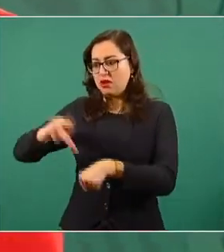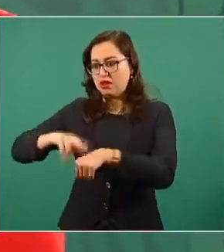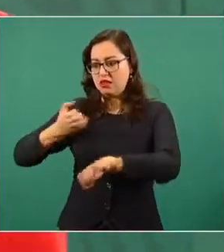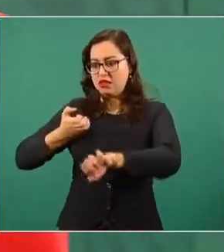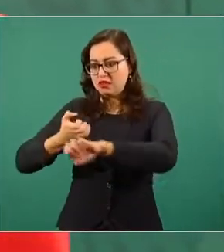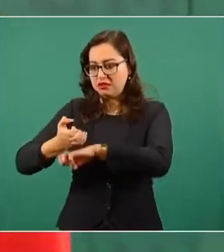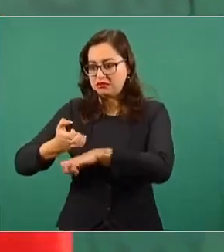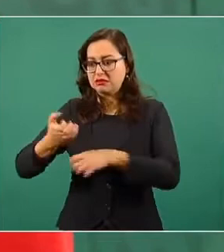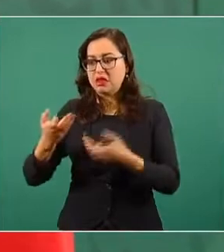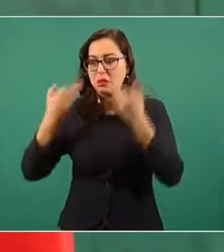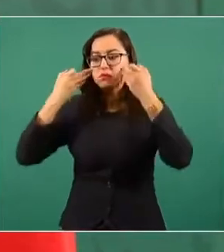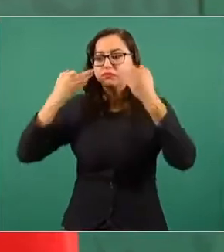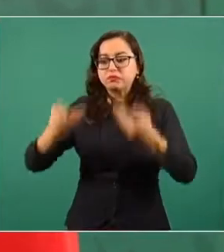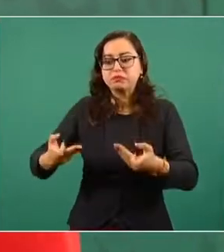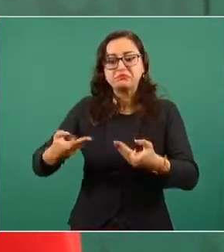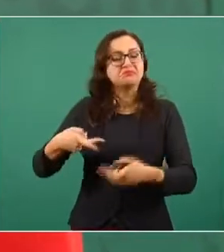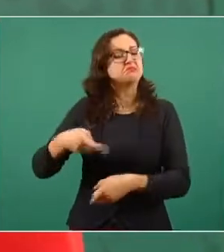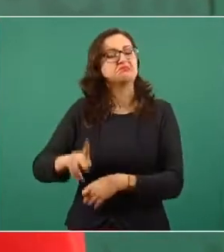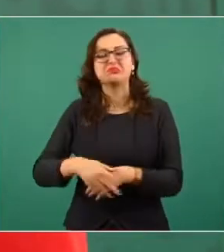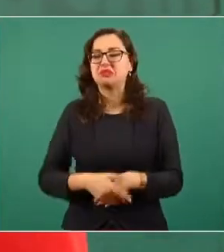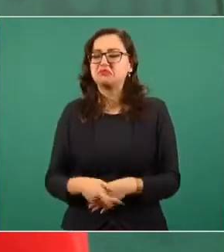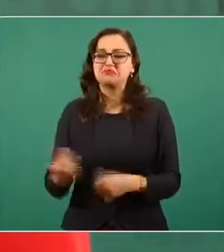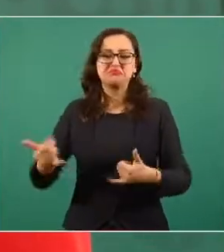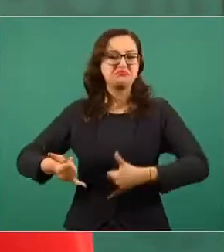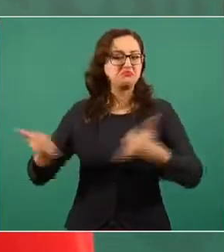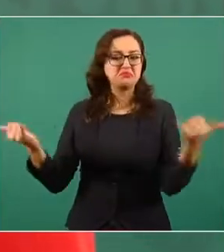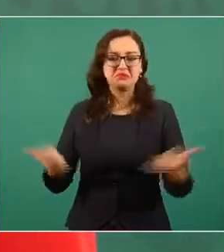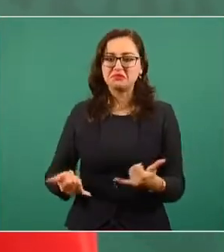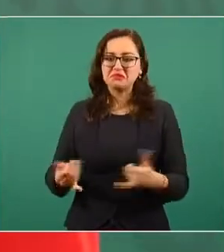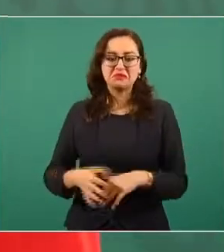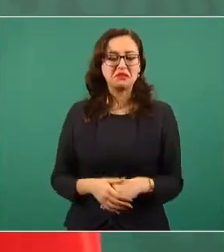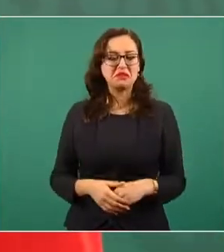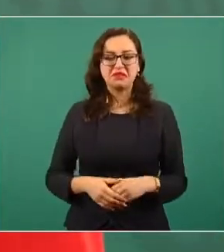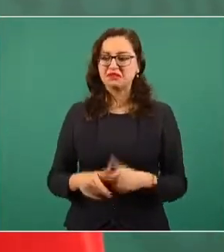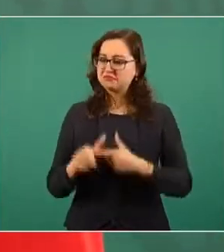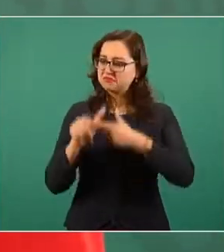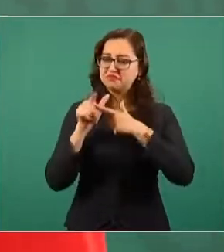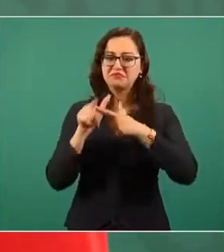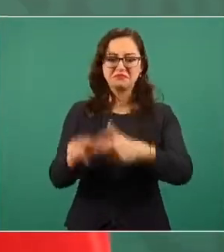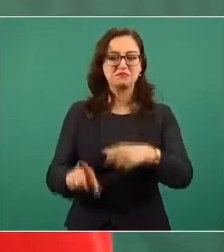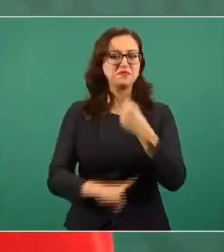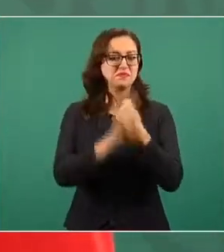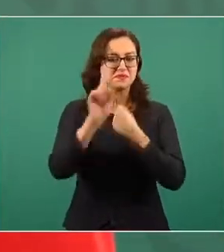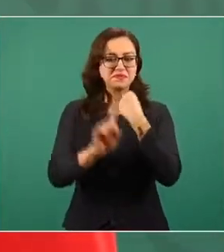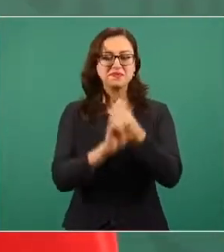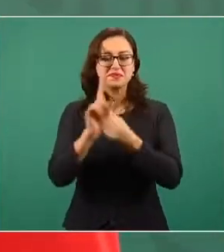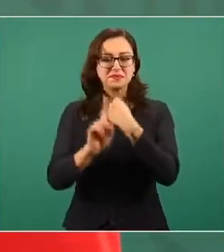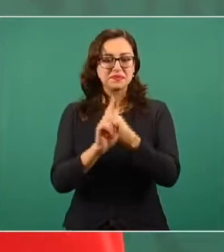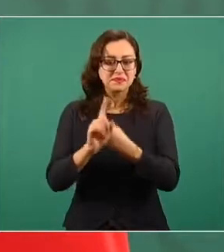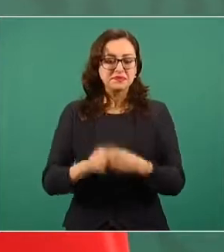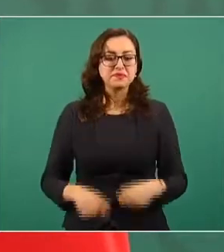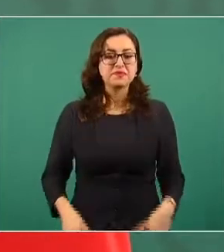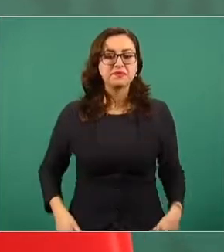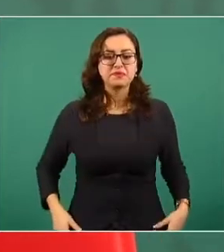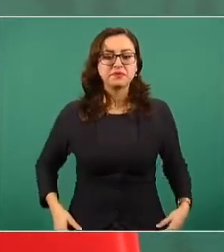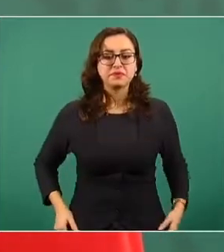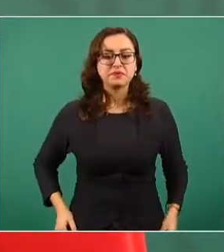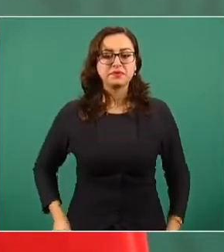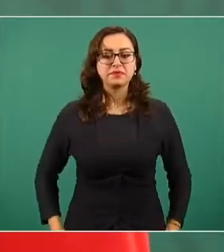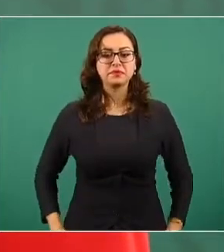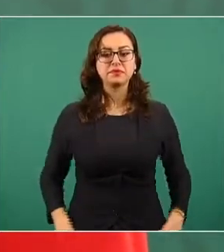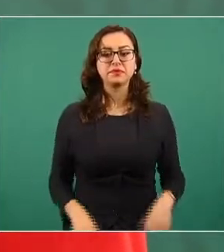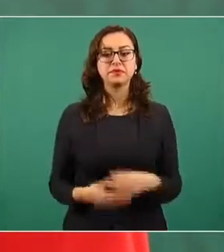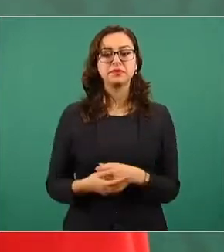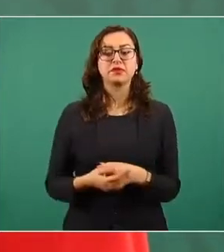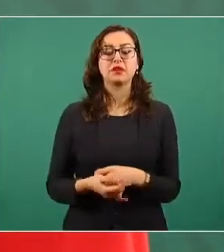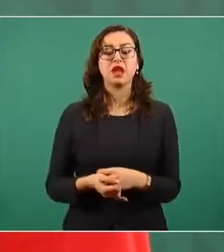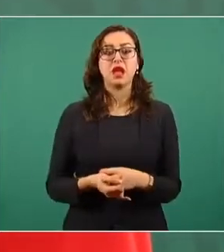pero no se ha resuelto todavía este encono y esta situación. El jueves de